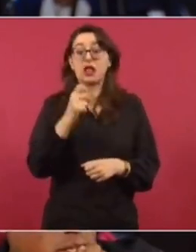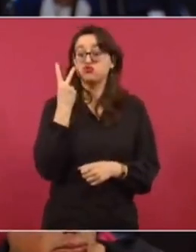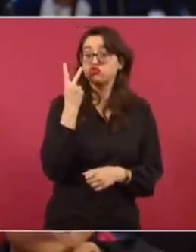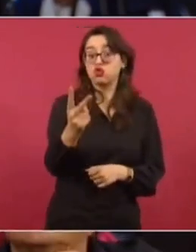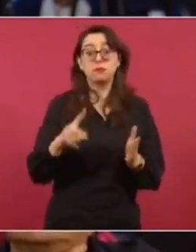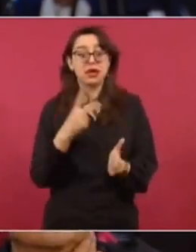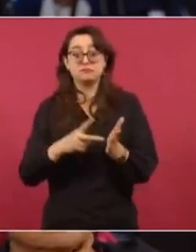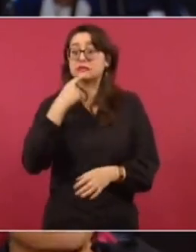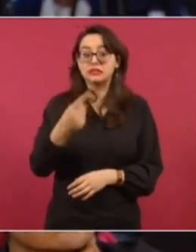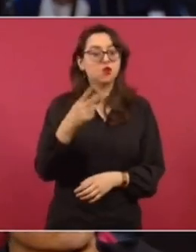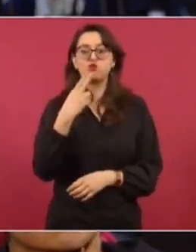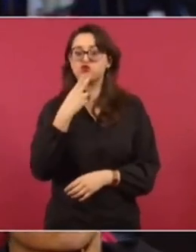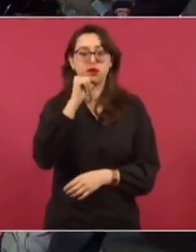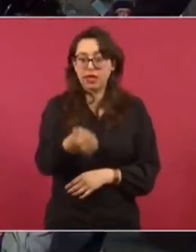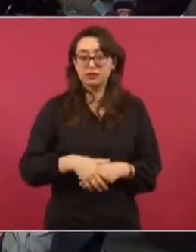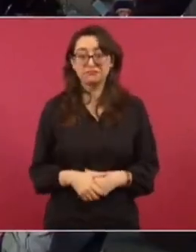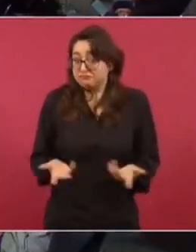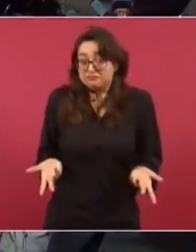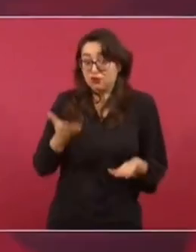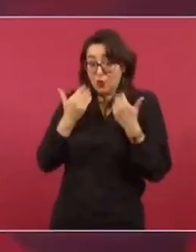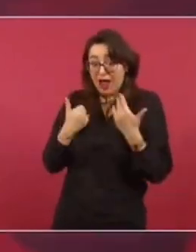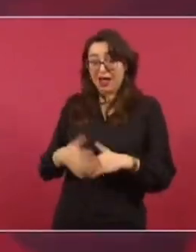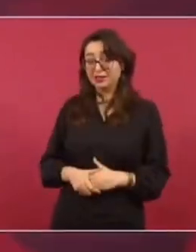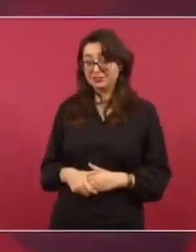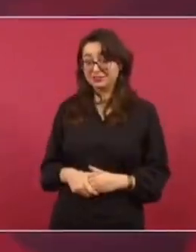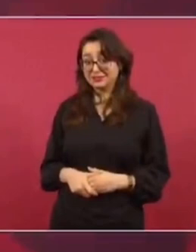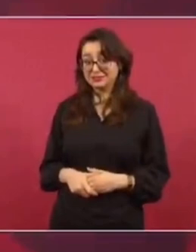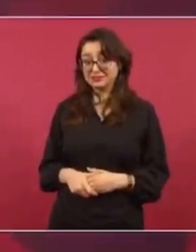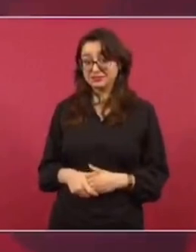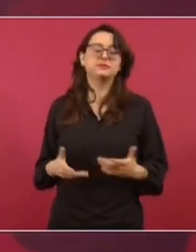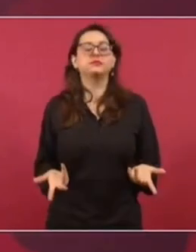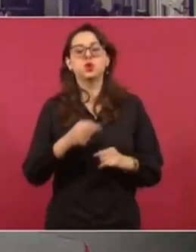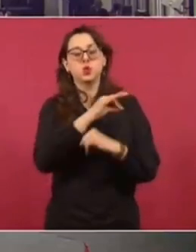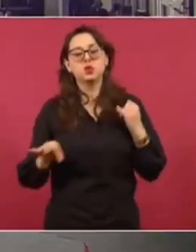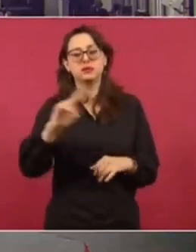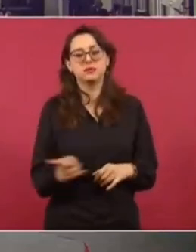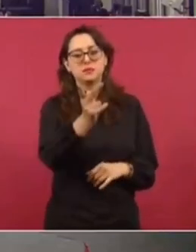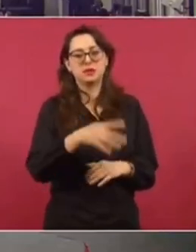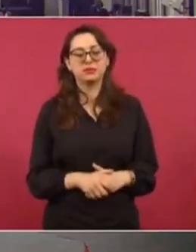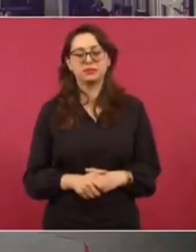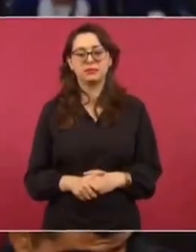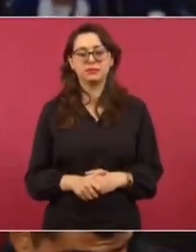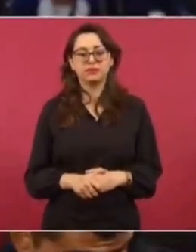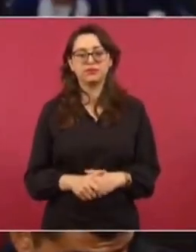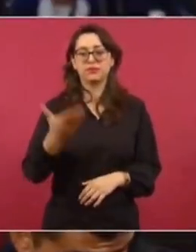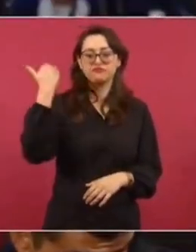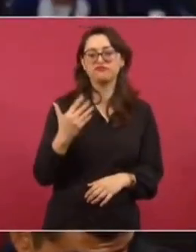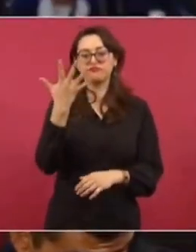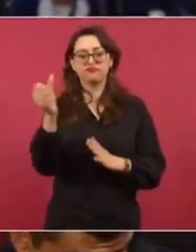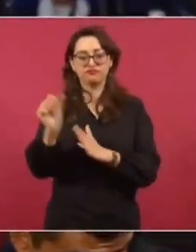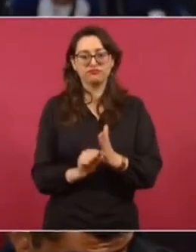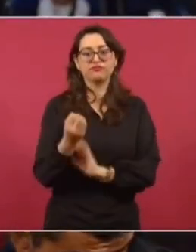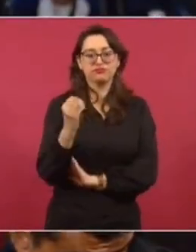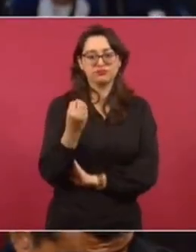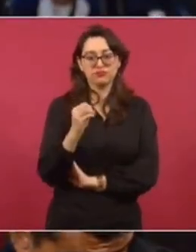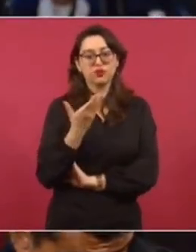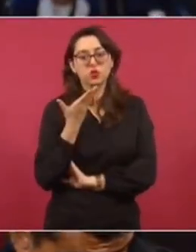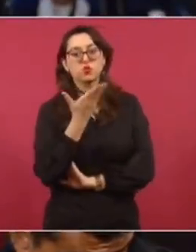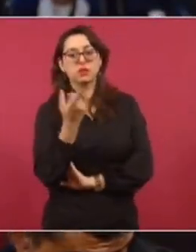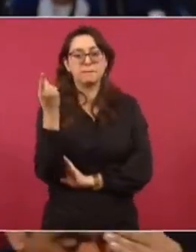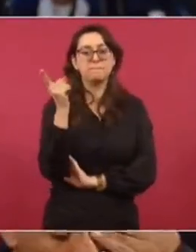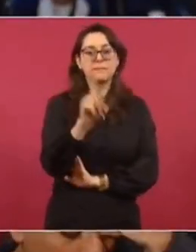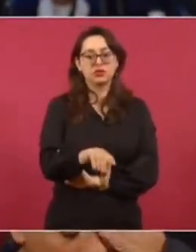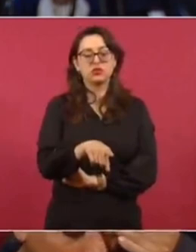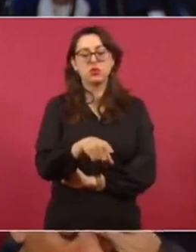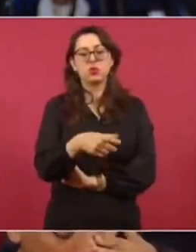en varias ocasiones que ya no se utiliza Pegasus. No, no. Entonces, última pregunta. ¿Cómo explica que hace cinco meses, en octubre, usted dio la instrucción a la